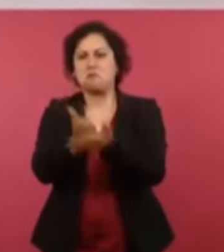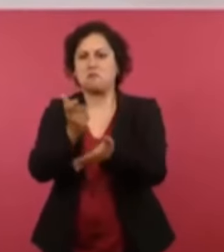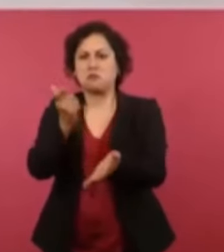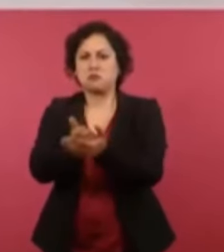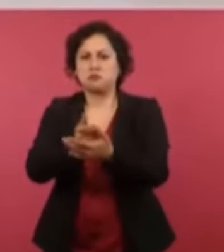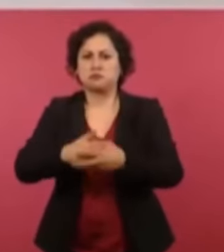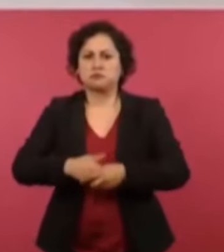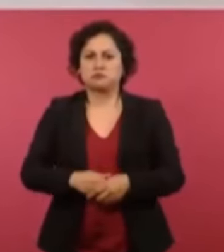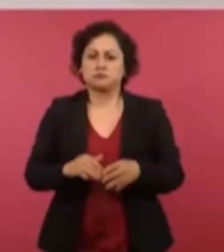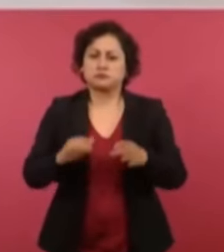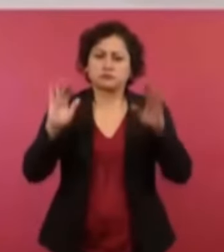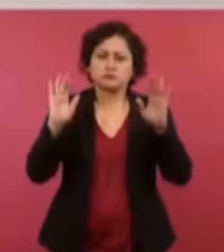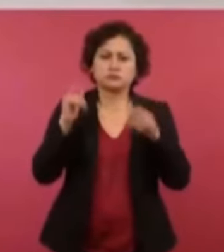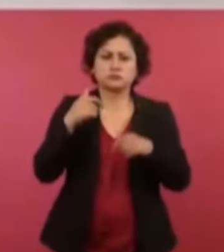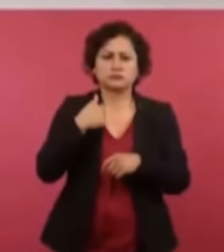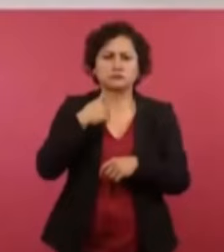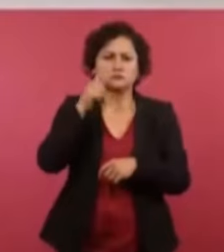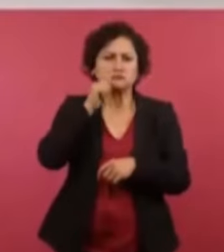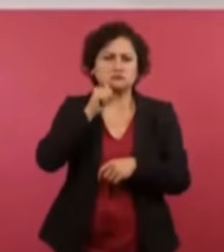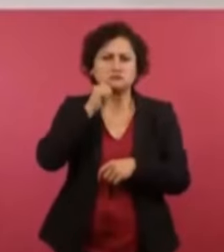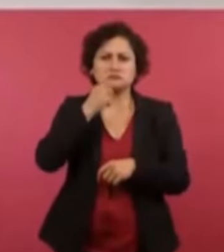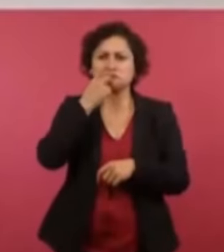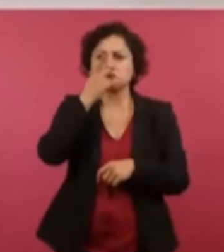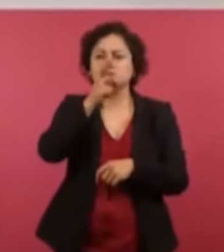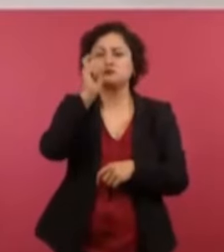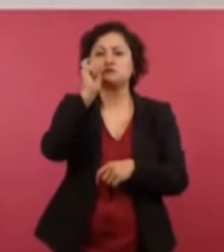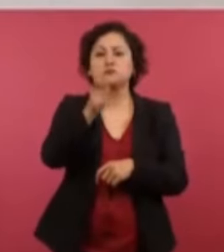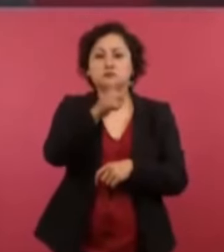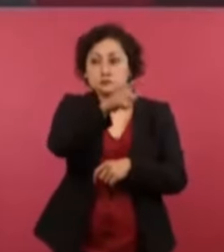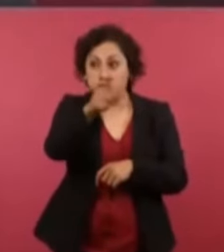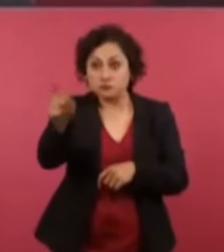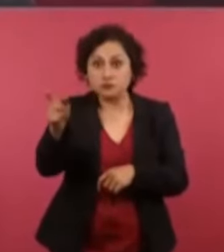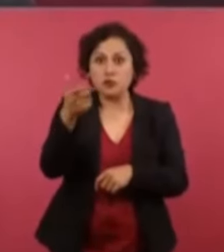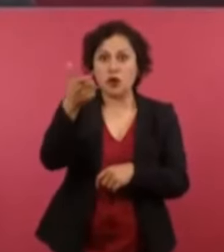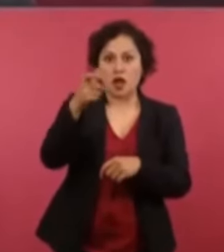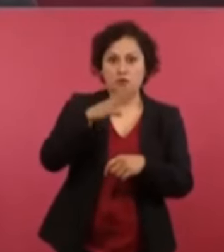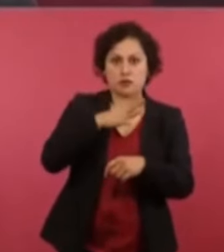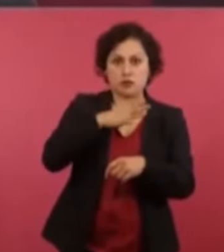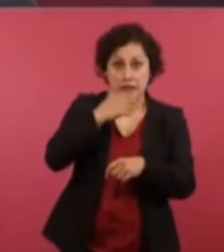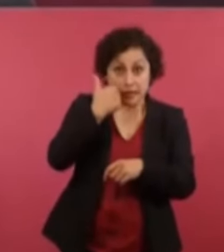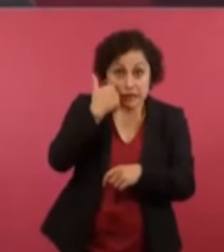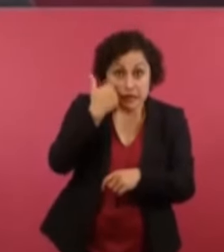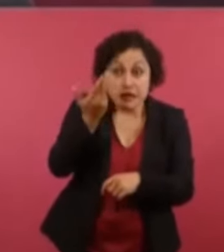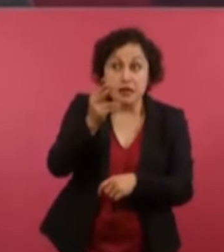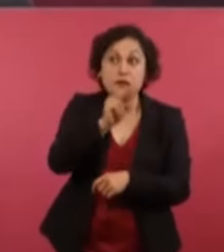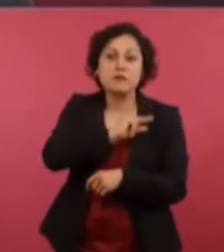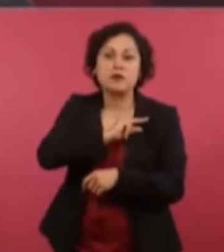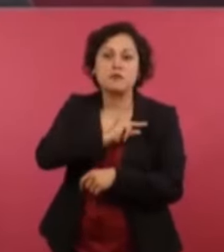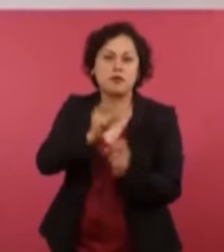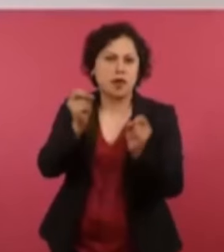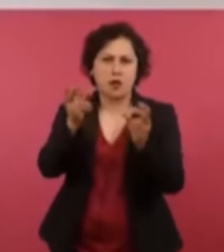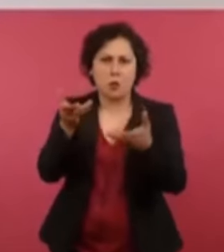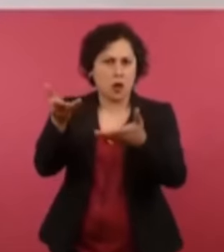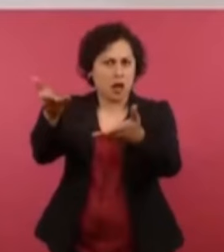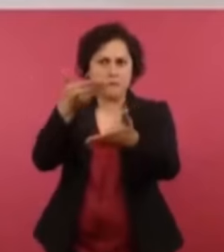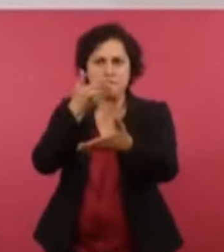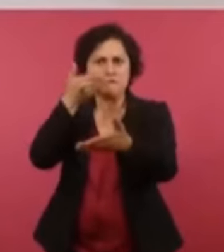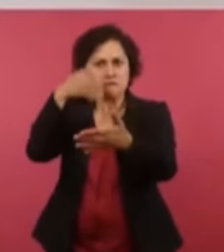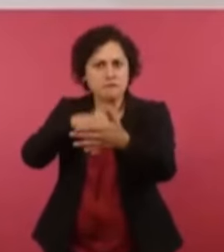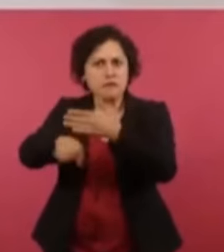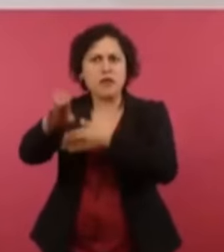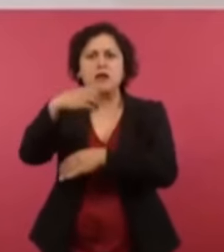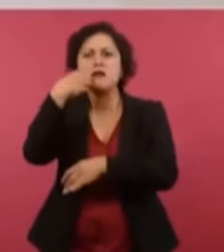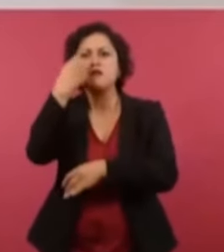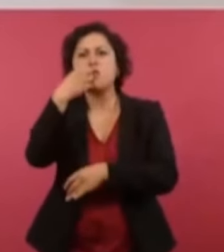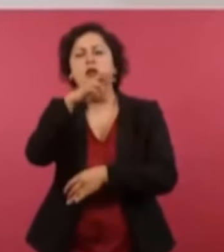una escuela privada lo puede hacer, está en su derecho, nada más que el Estado está obligado a garantizar la educación pública gratuita, de